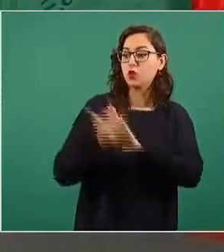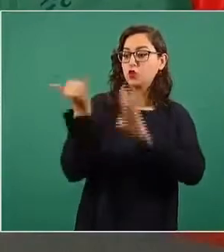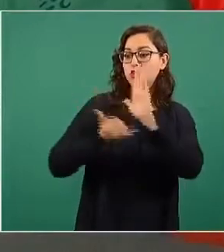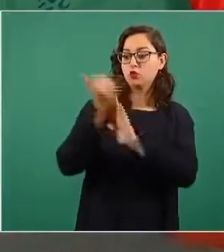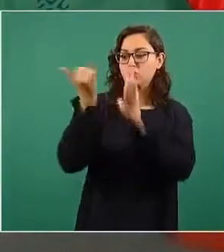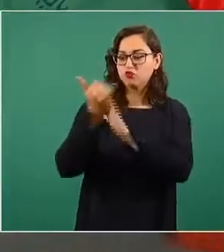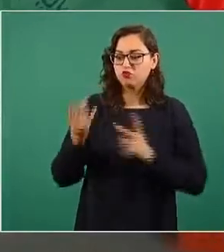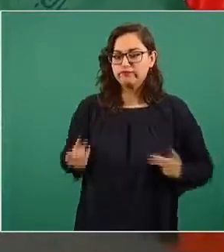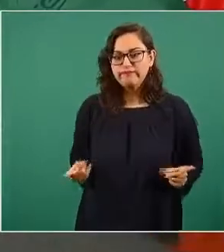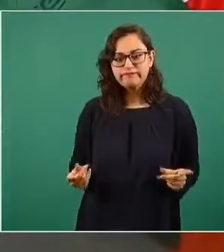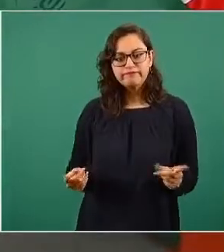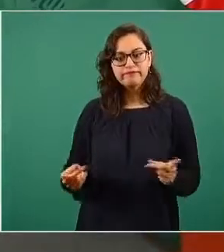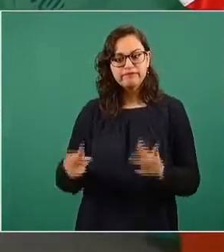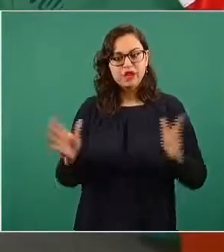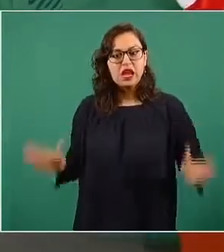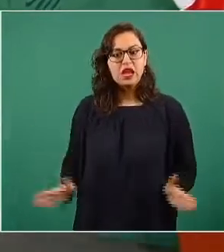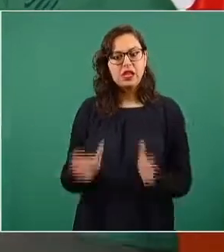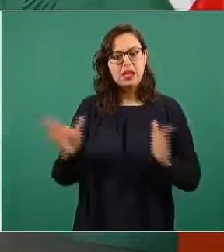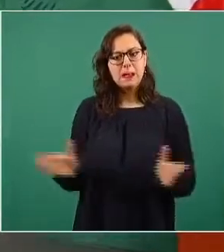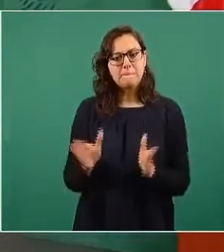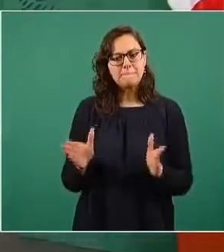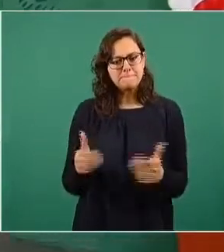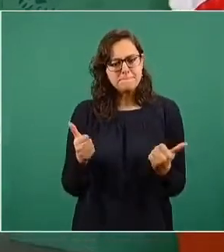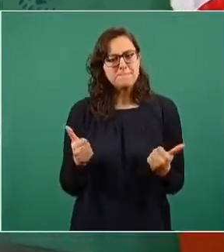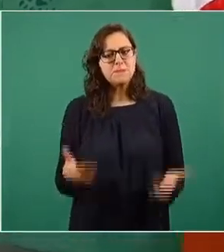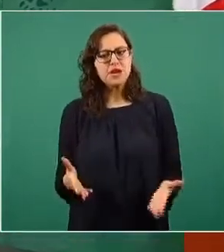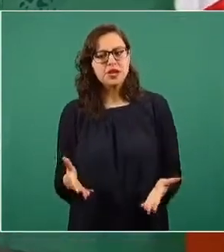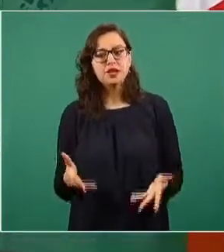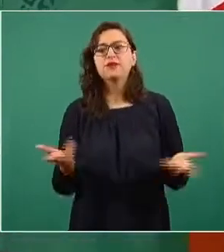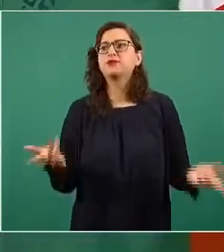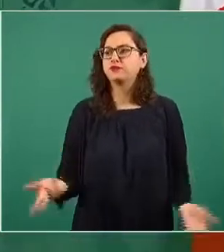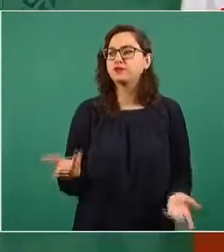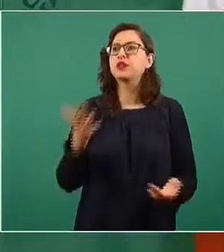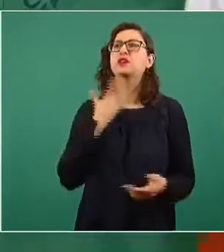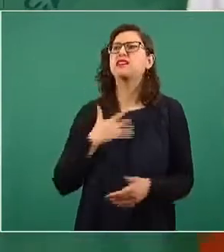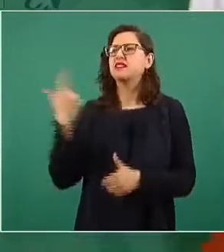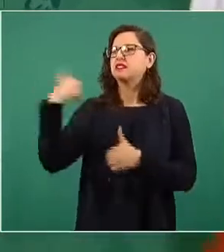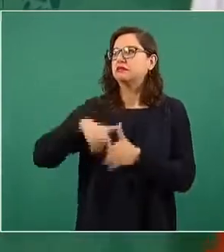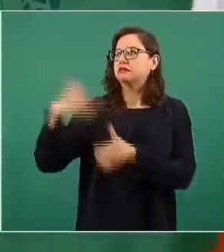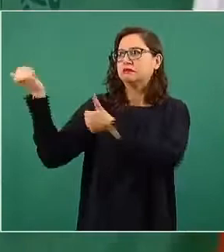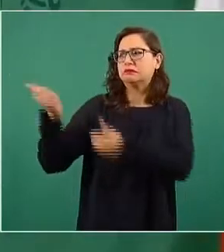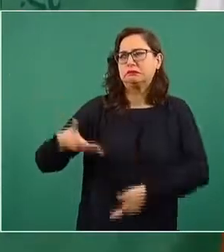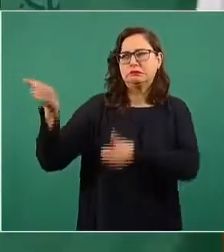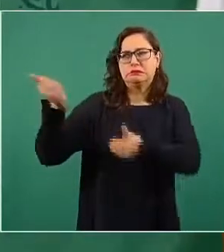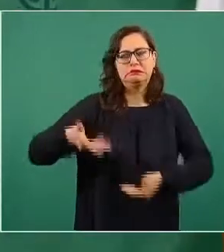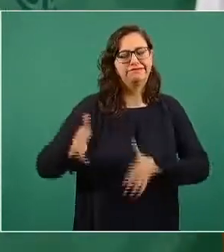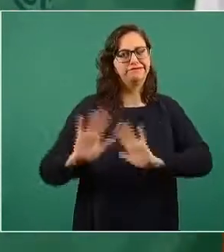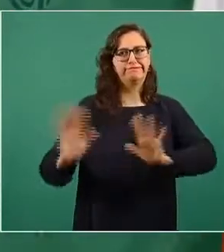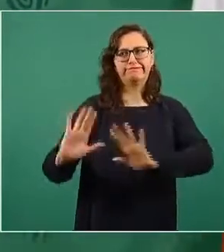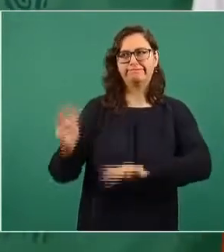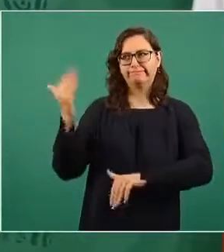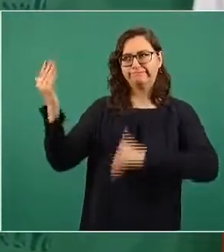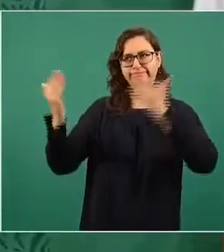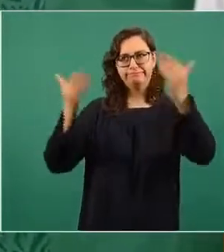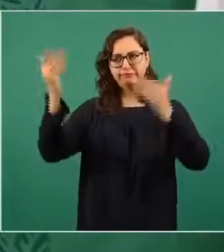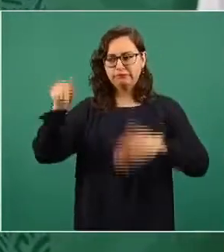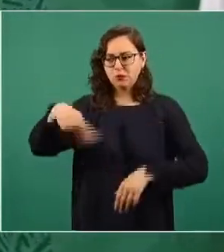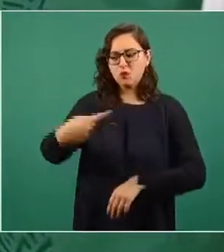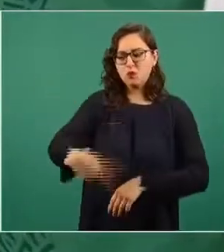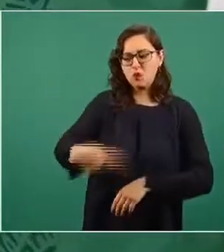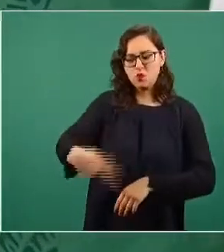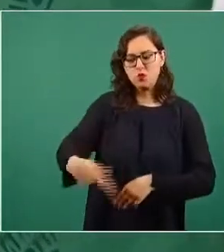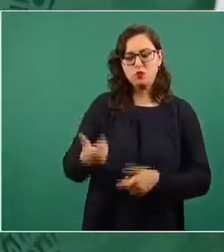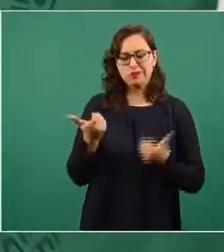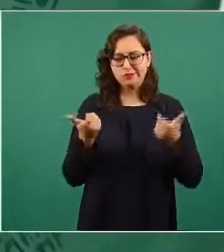lograr la independencia en las importaciones de combustibles y tener mayor control en el